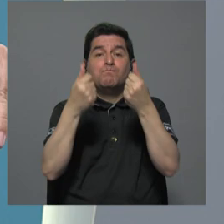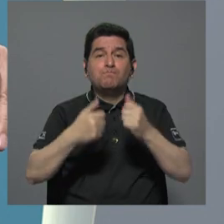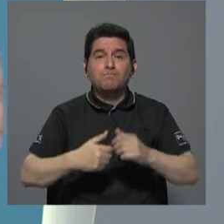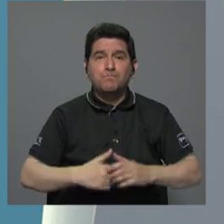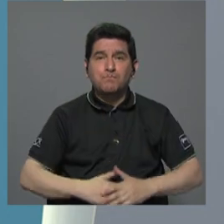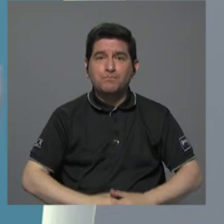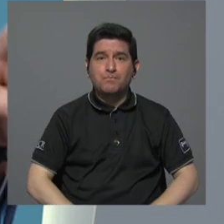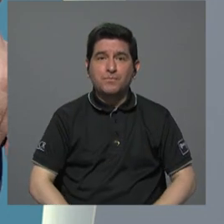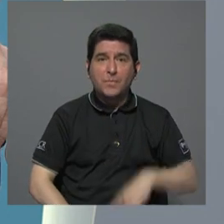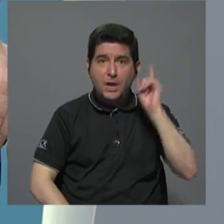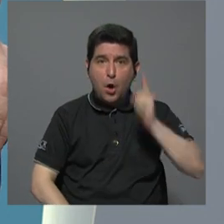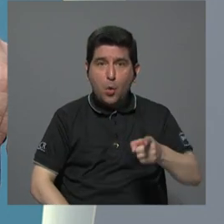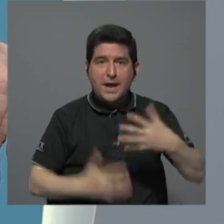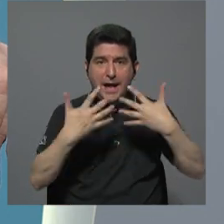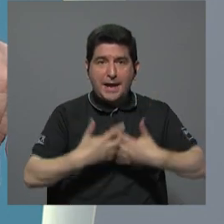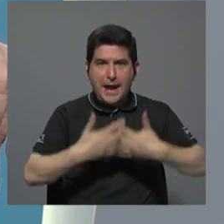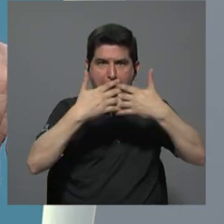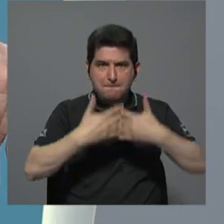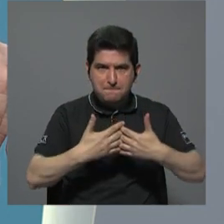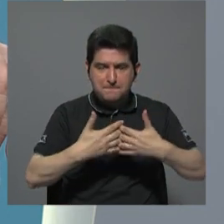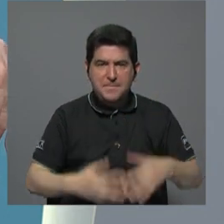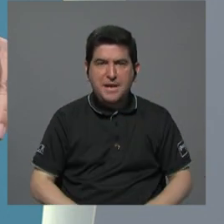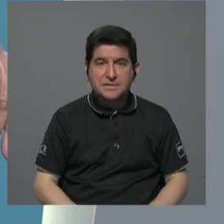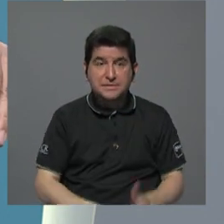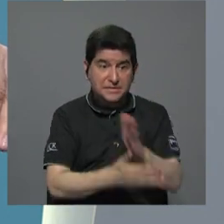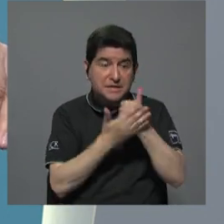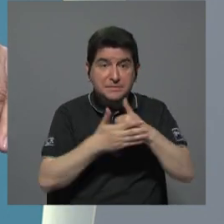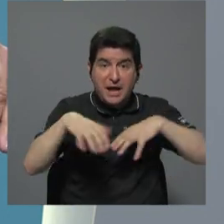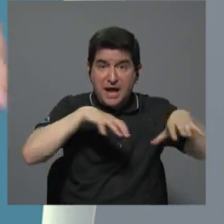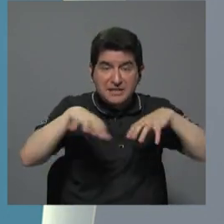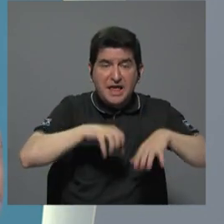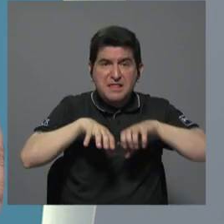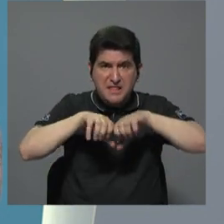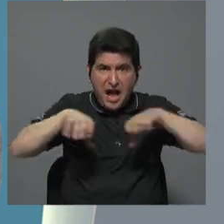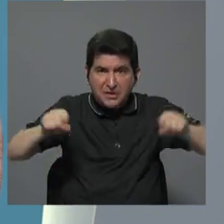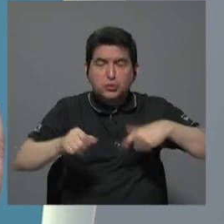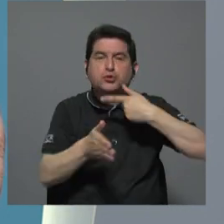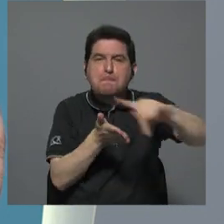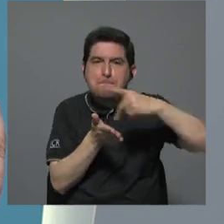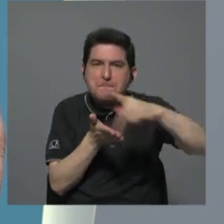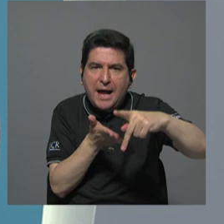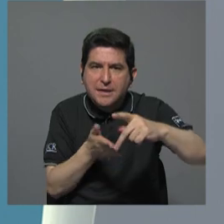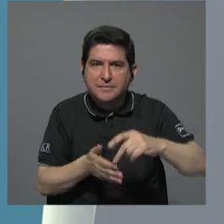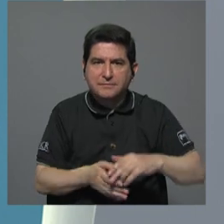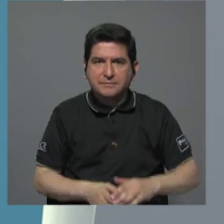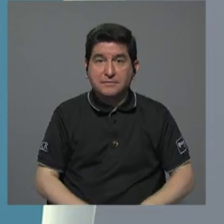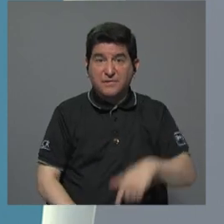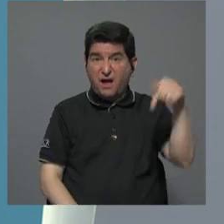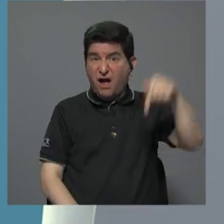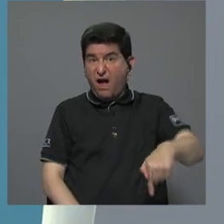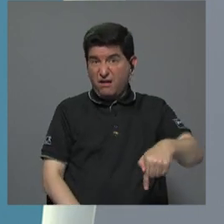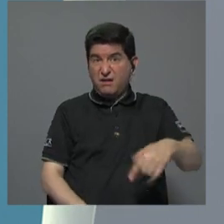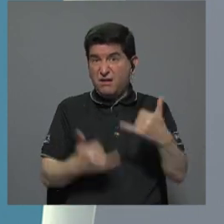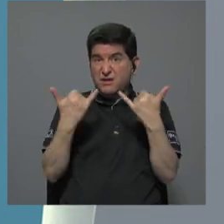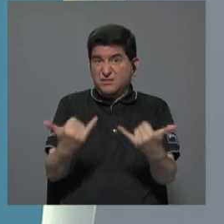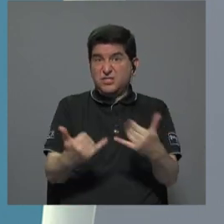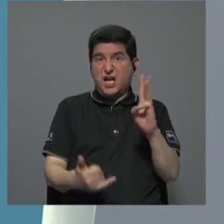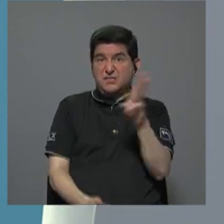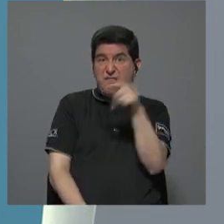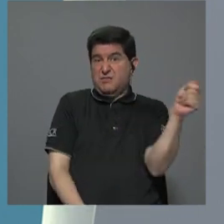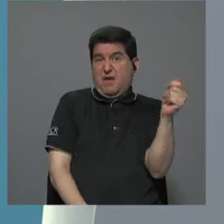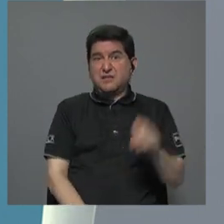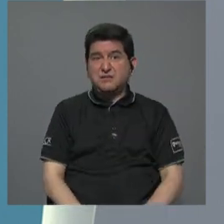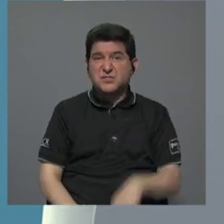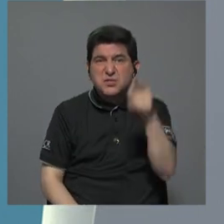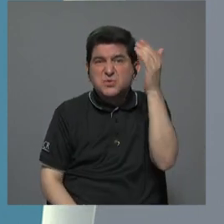y obligaron a las empresas que habían sido parte de los actos de corrupción a pagar. Aquí llevamos ya seis meses